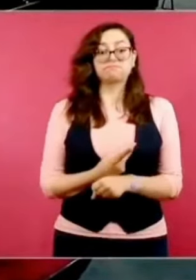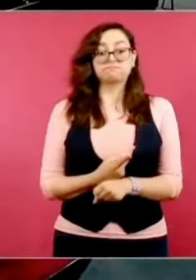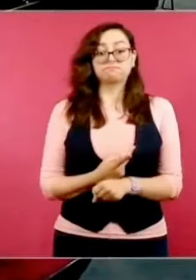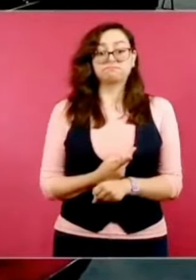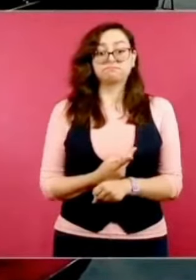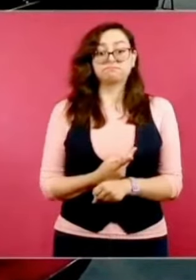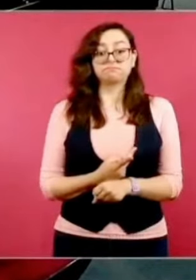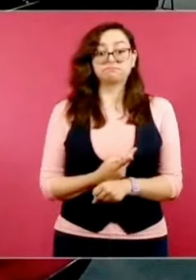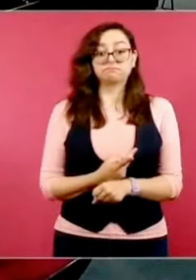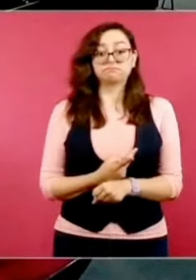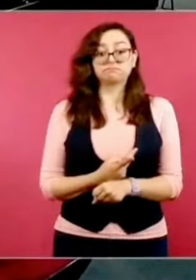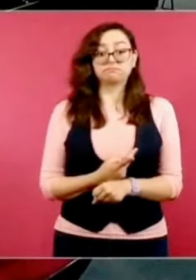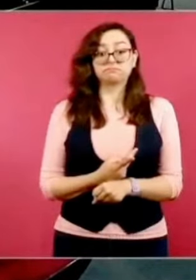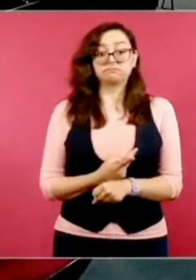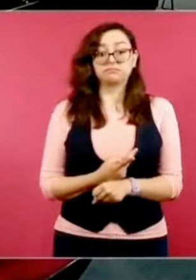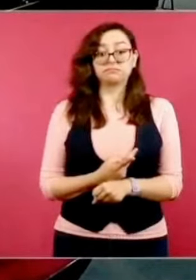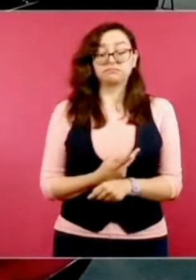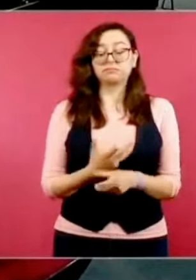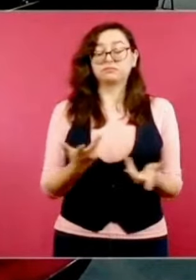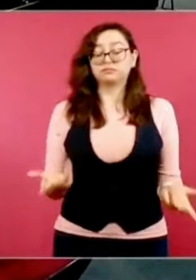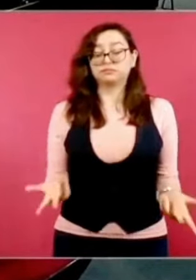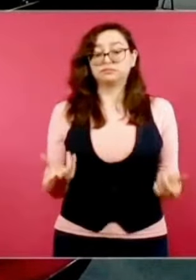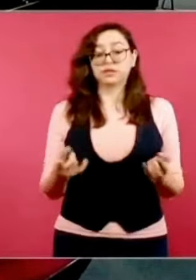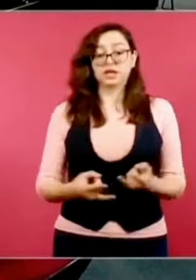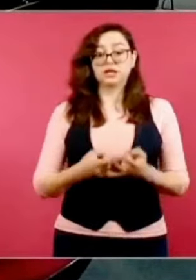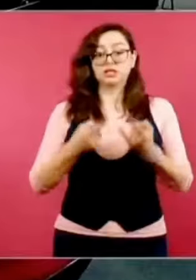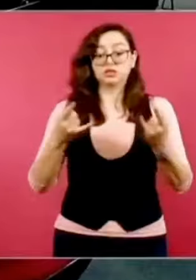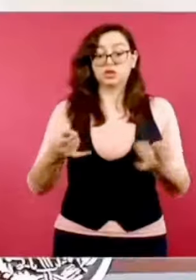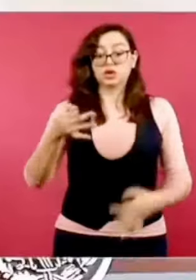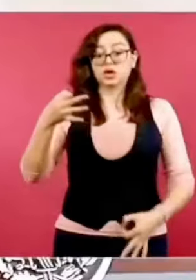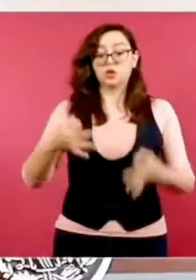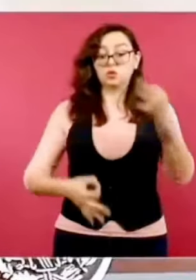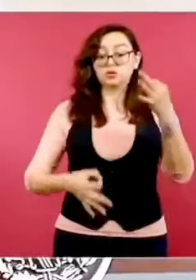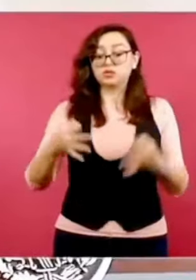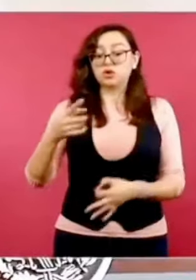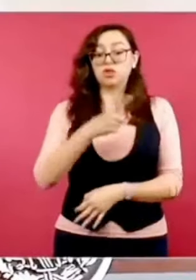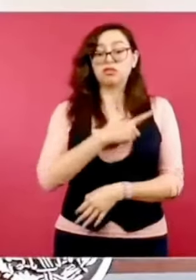se tiene que hacer hasta el final.